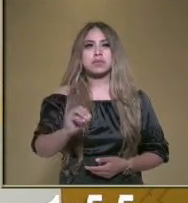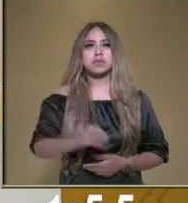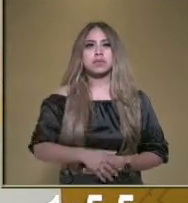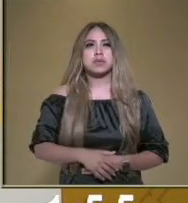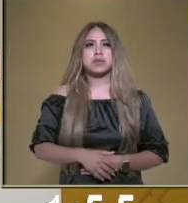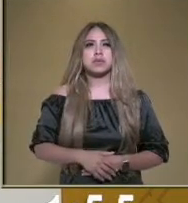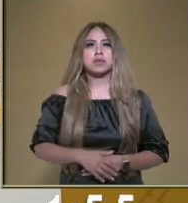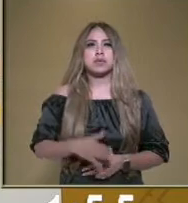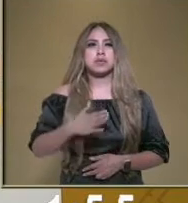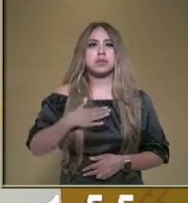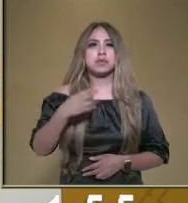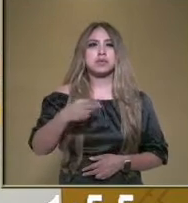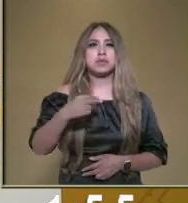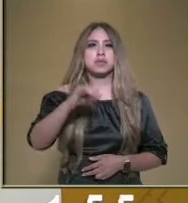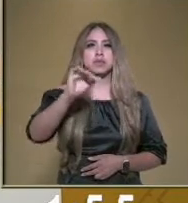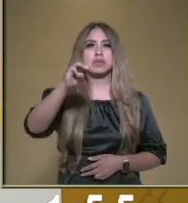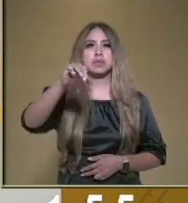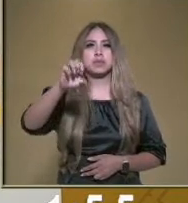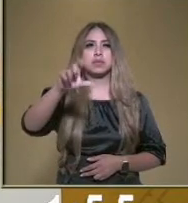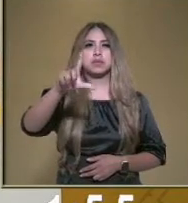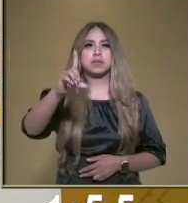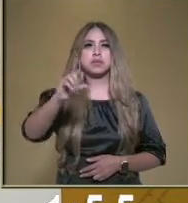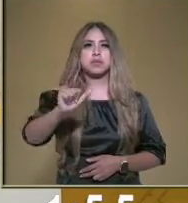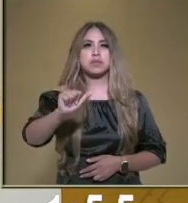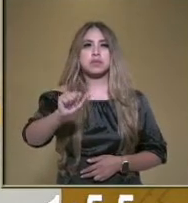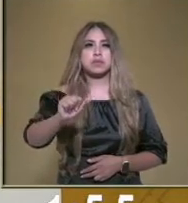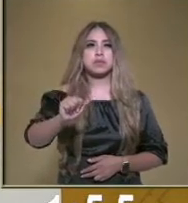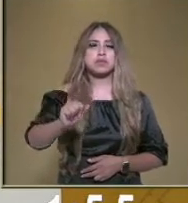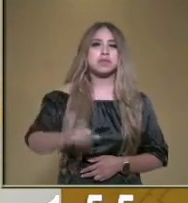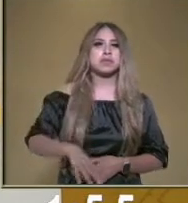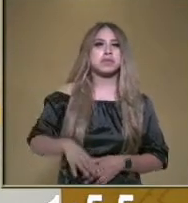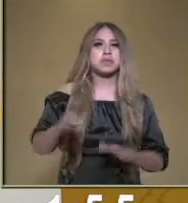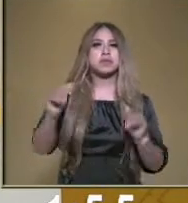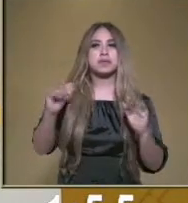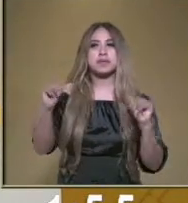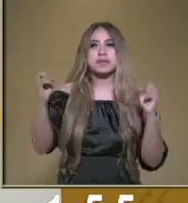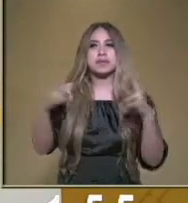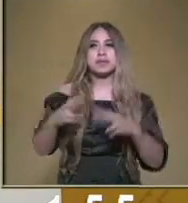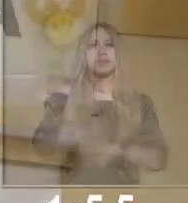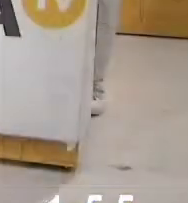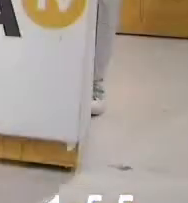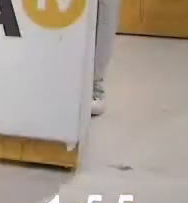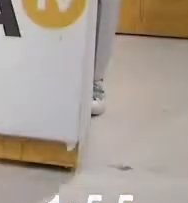Mi nombre es la maestra Imelda Torres Hernández. Hasta pronto. Hasta luego.